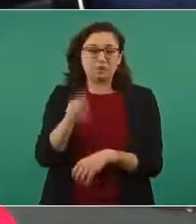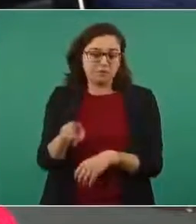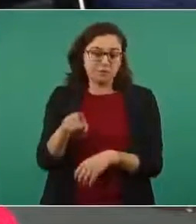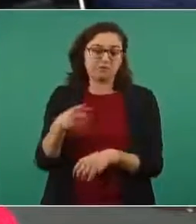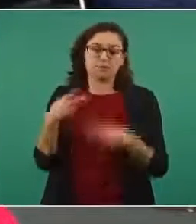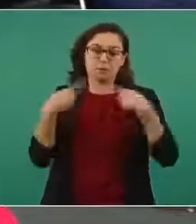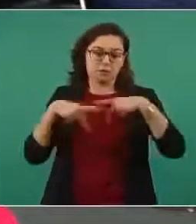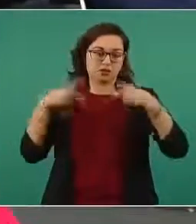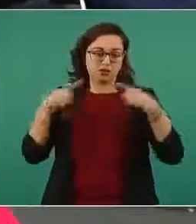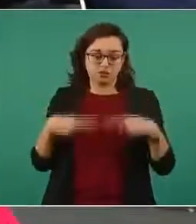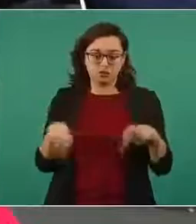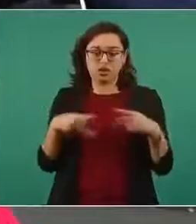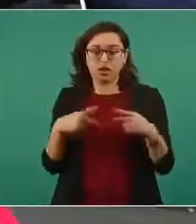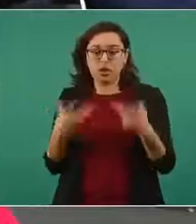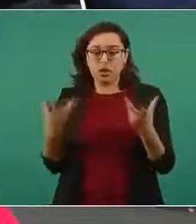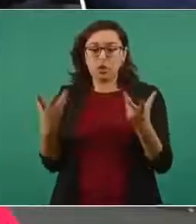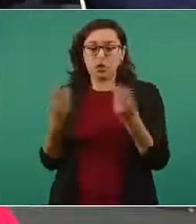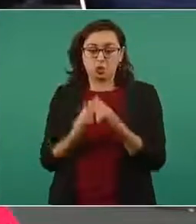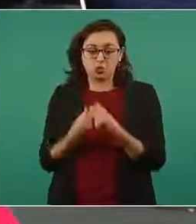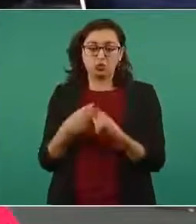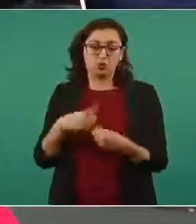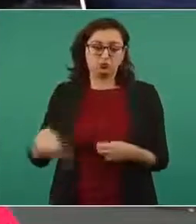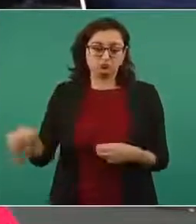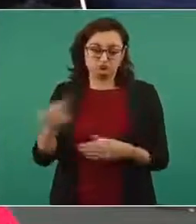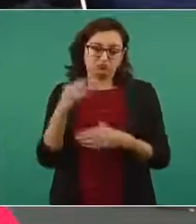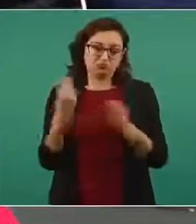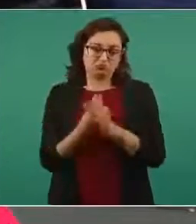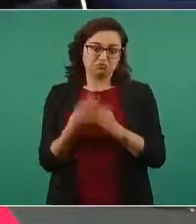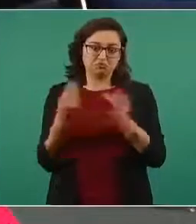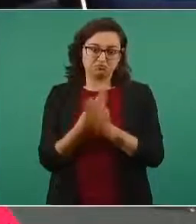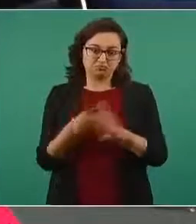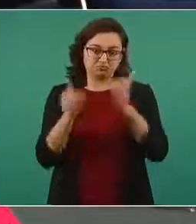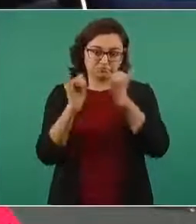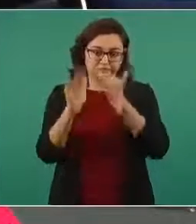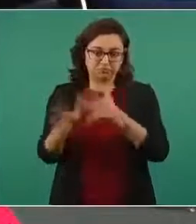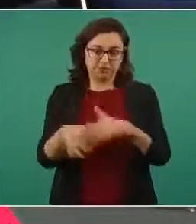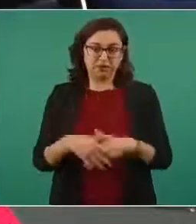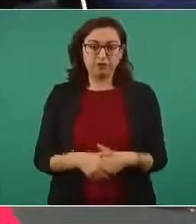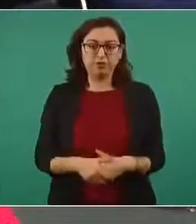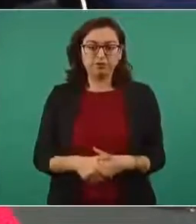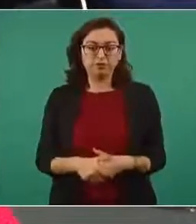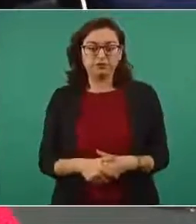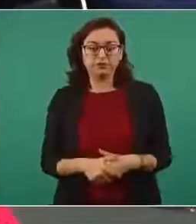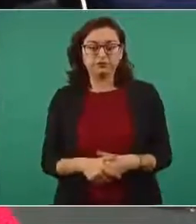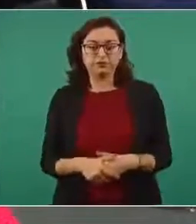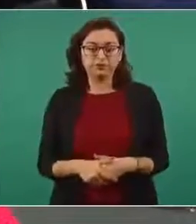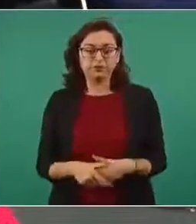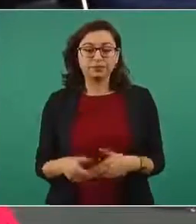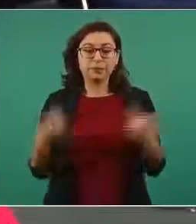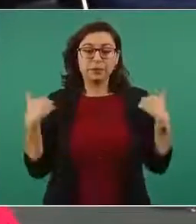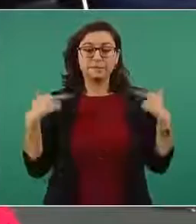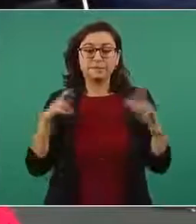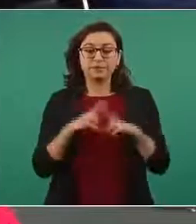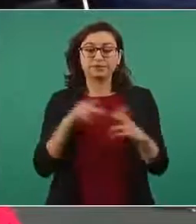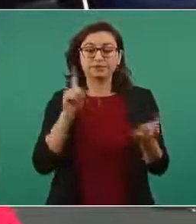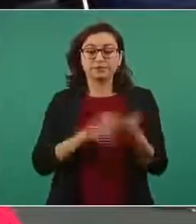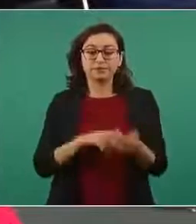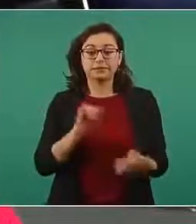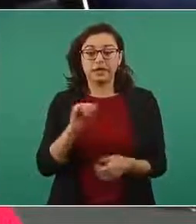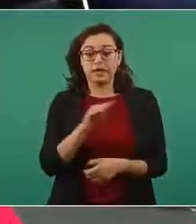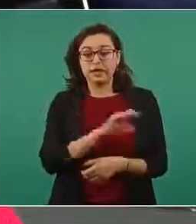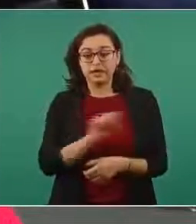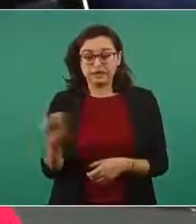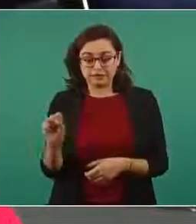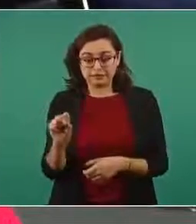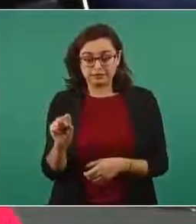está y personas allegadas a él son los que están involucrados en este fraude hablan también que algunas de las maestras son del IMSS y la CEP